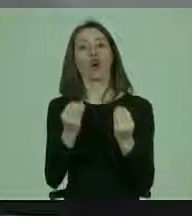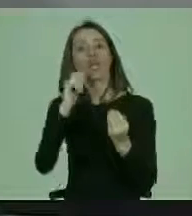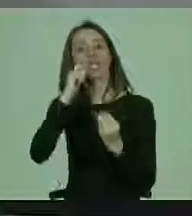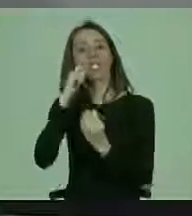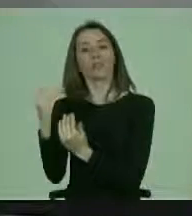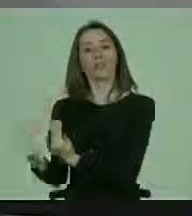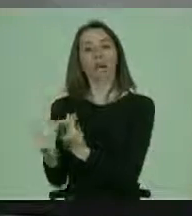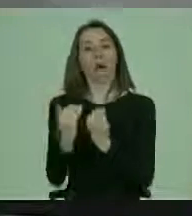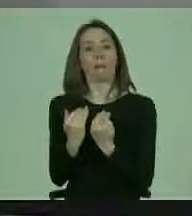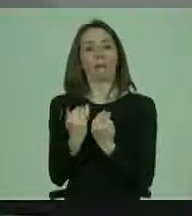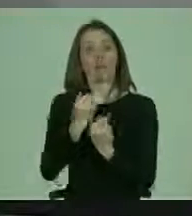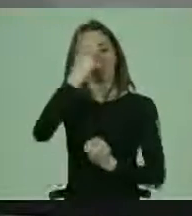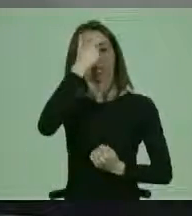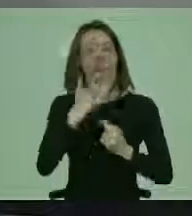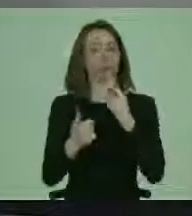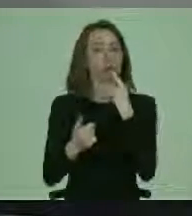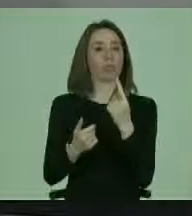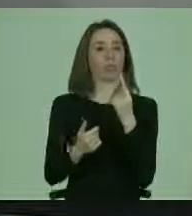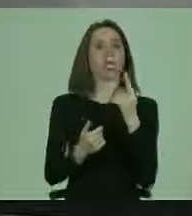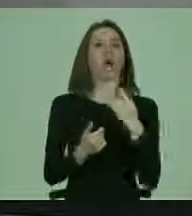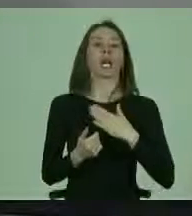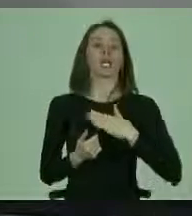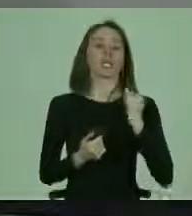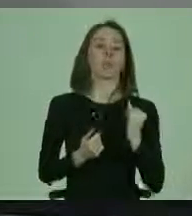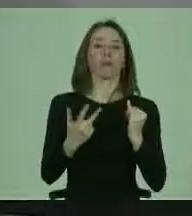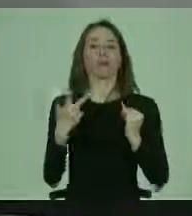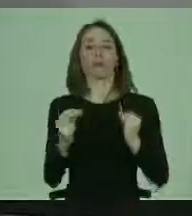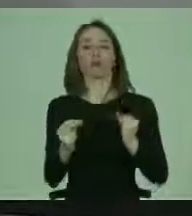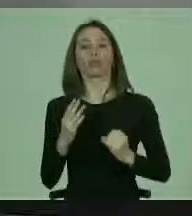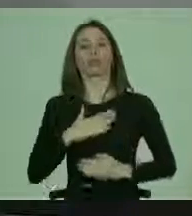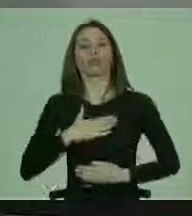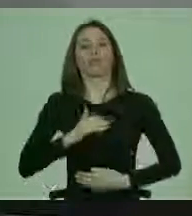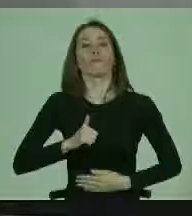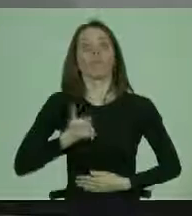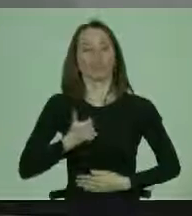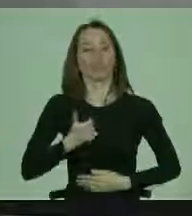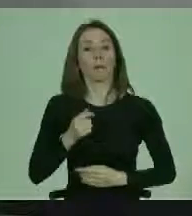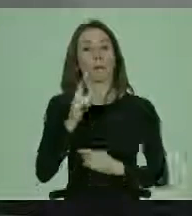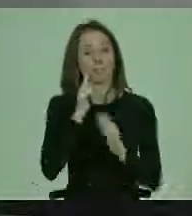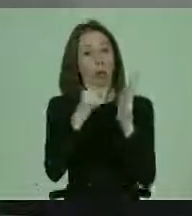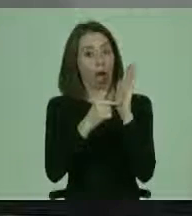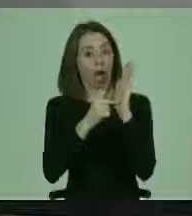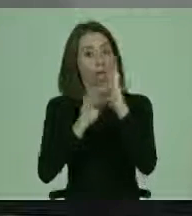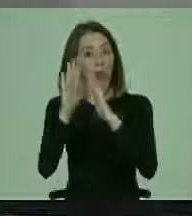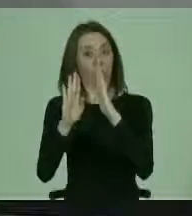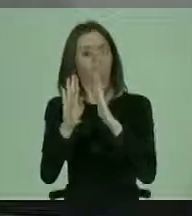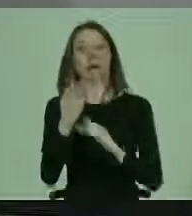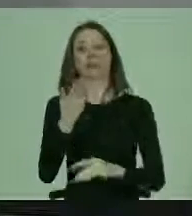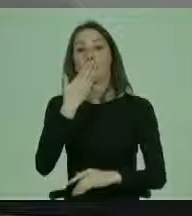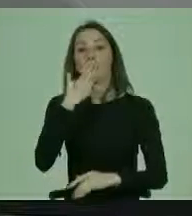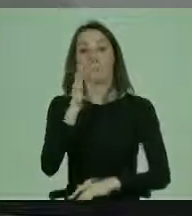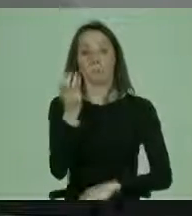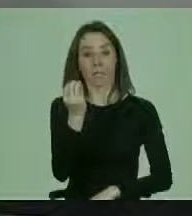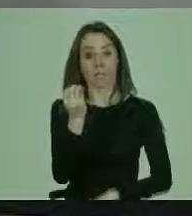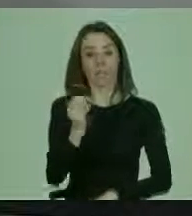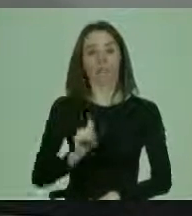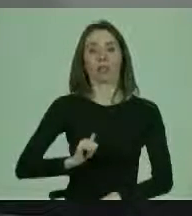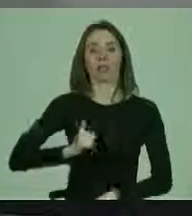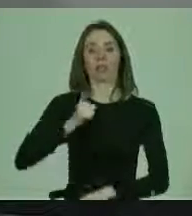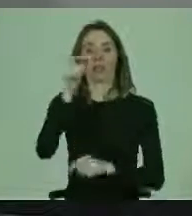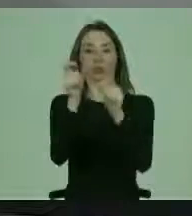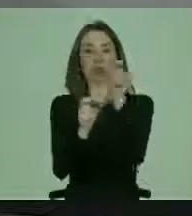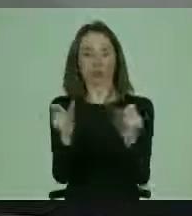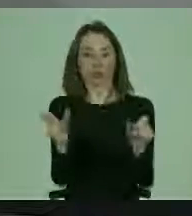apoyos para la expresión de la voluntad. Pero también habrá salvaguarda. Que respeten la preferencia, la voluntad de las